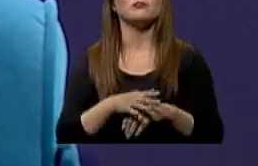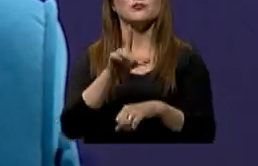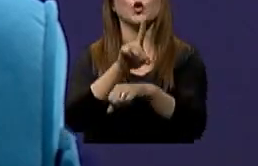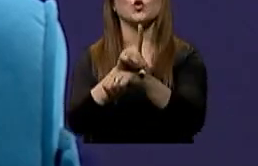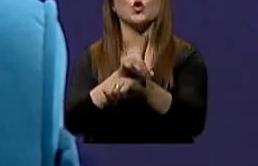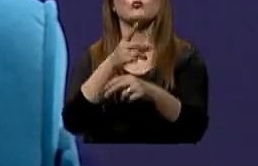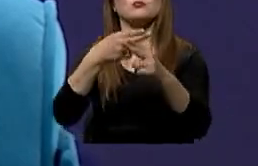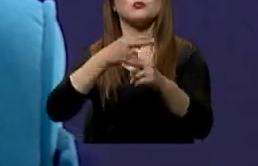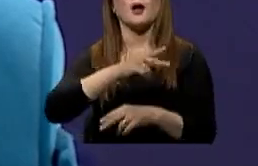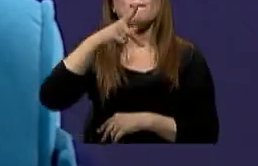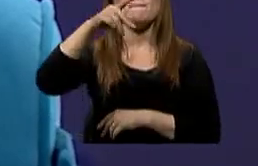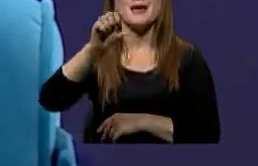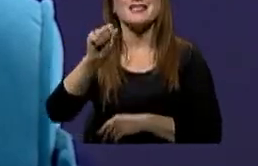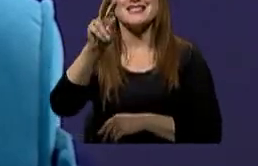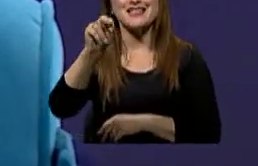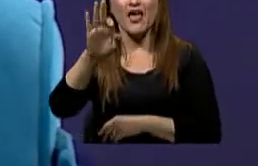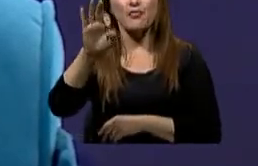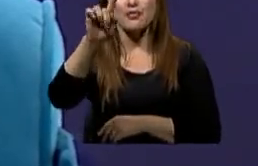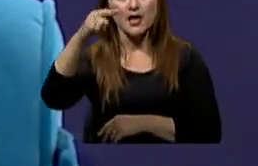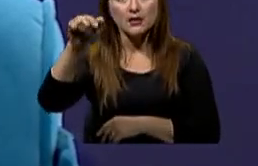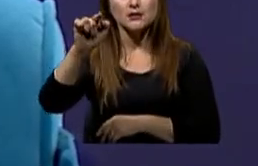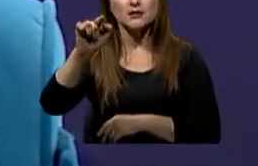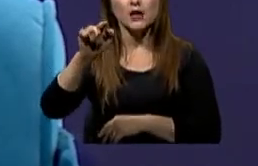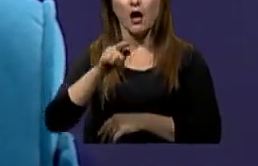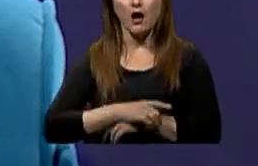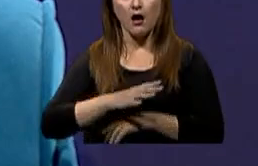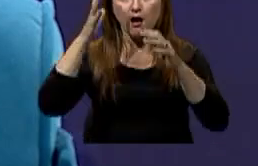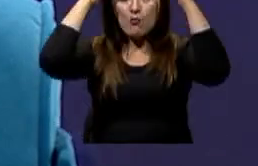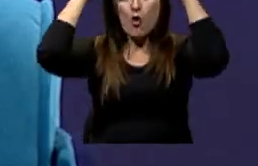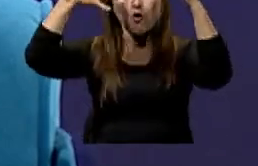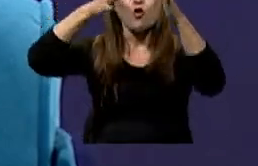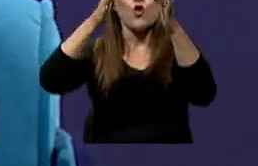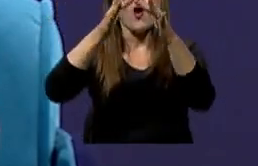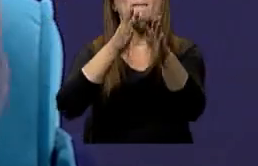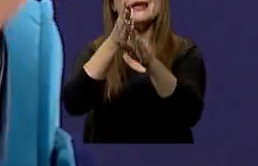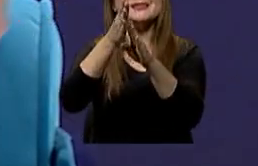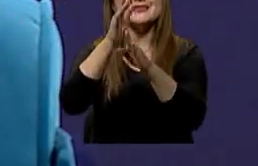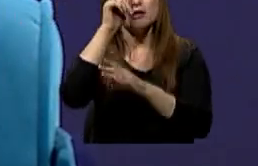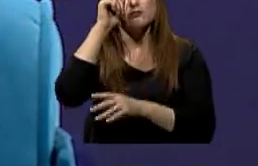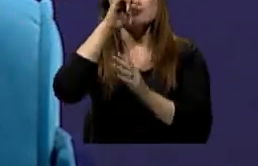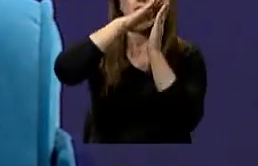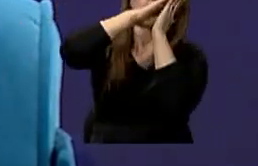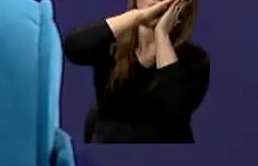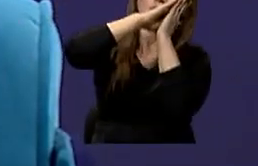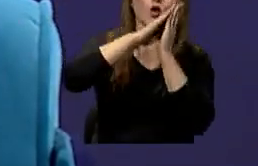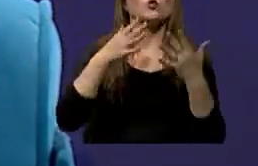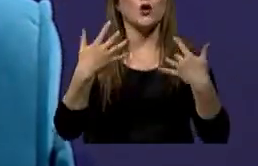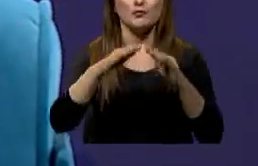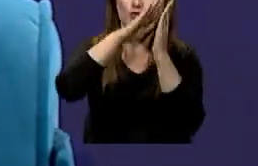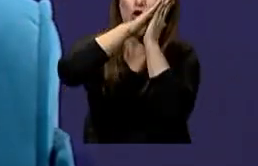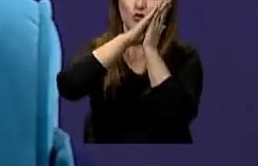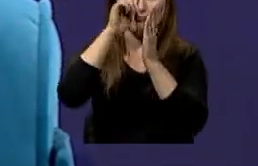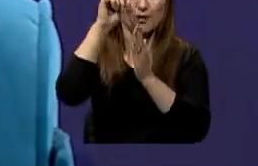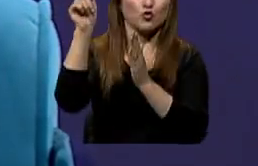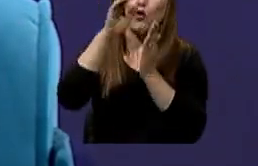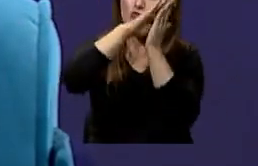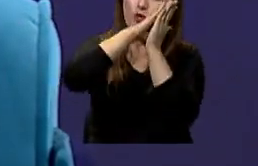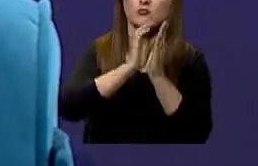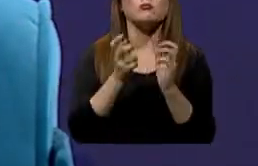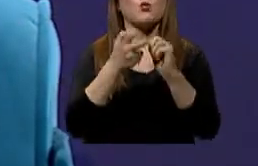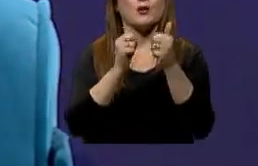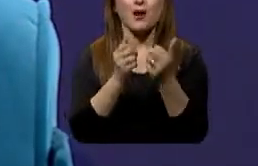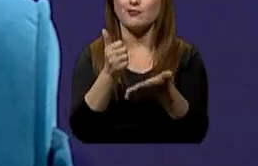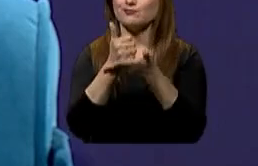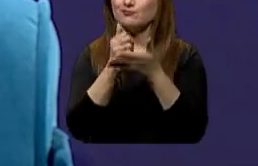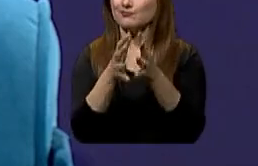doctor Jorge Pesantes, él es neurólogo, especialista en el sueño, y él nos va a ayudar definitivamente a entender este problema y todos los problemas relacionados